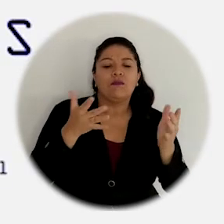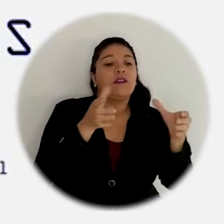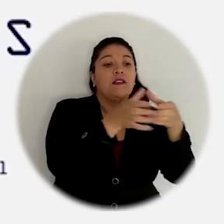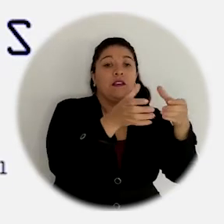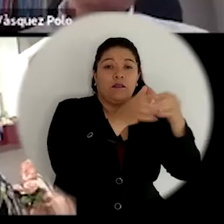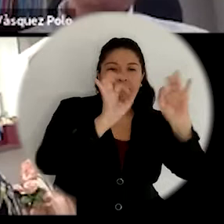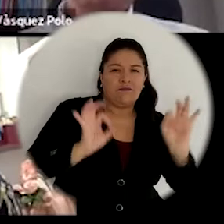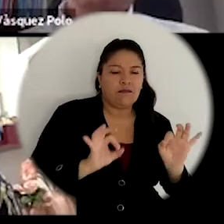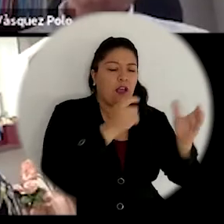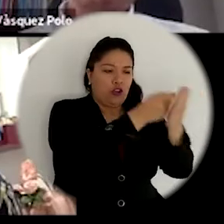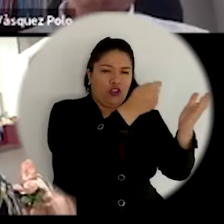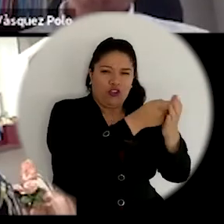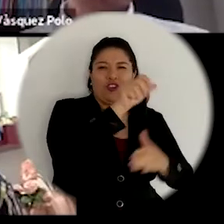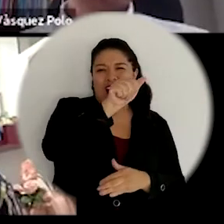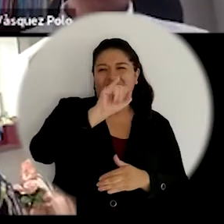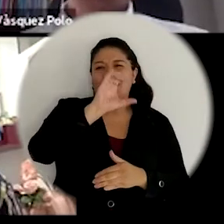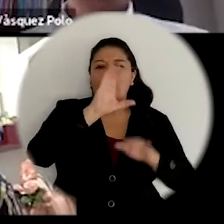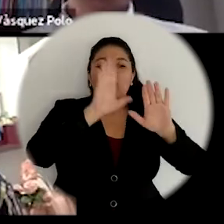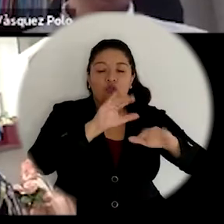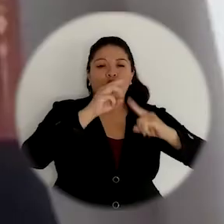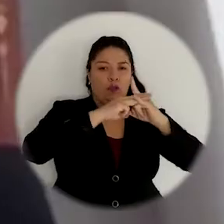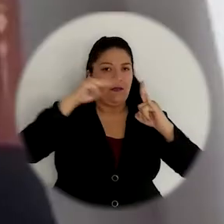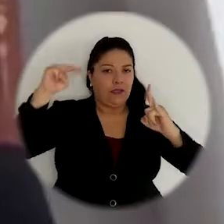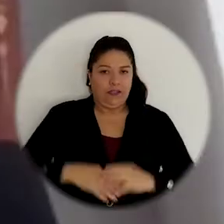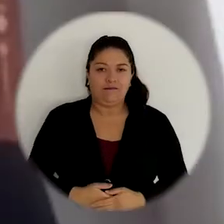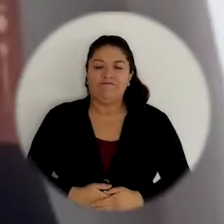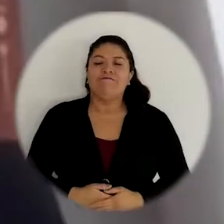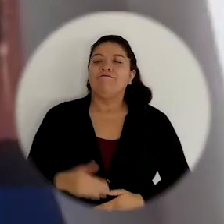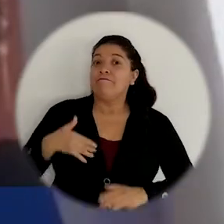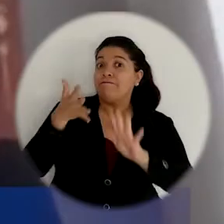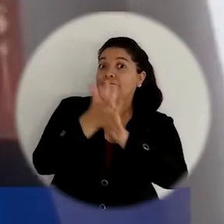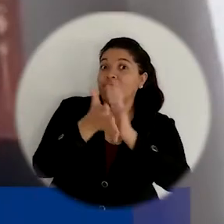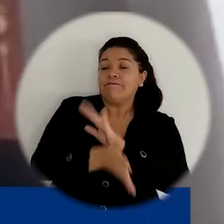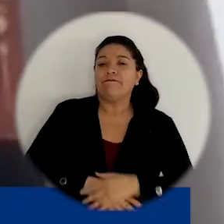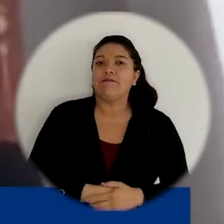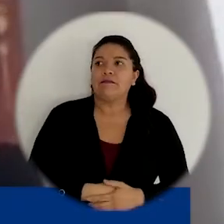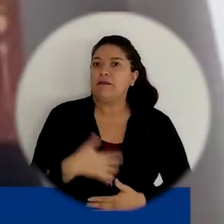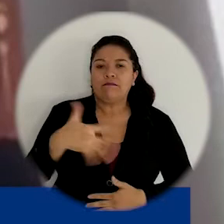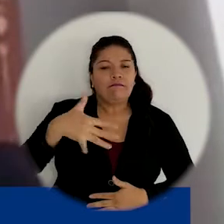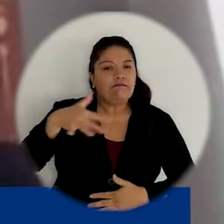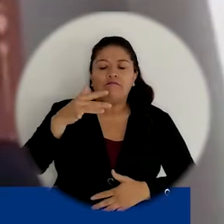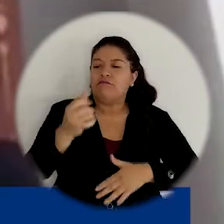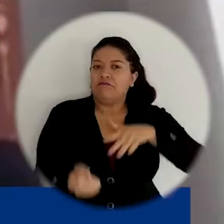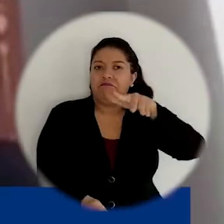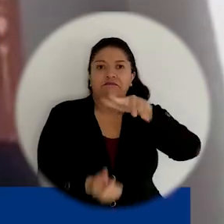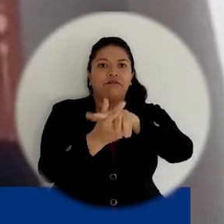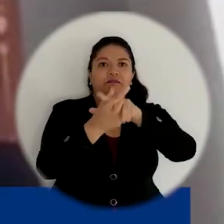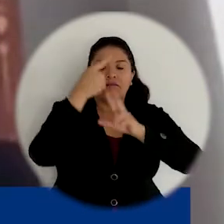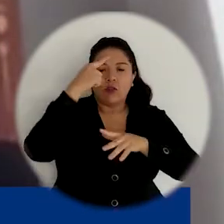Estudiantes de Ingeniería Civil AIC, UNIMGDALENA. Resalto también de manera especial el carácter inédito de esta primera